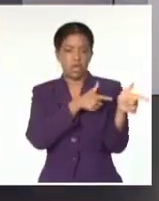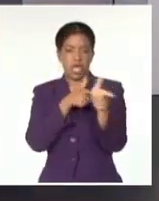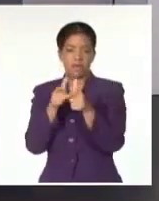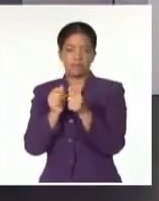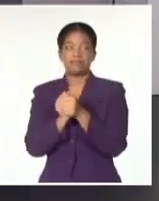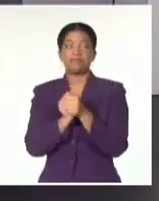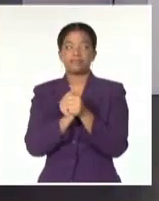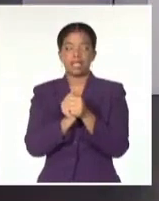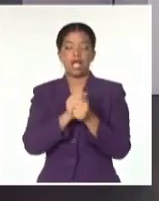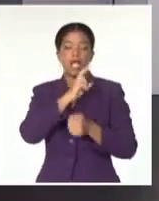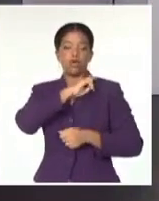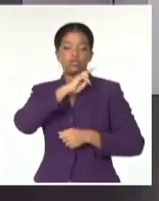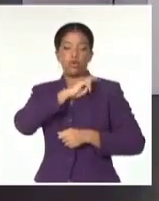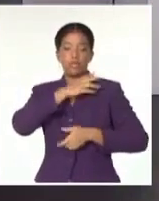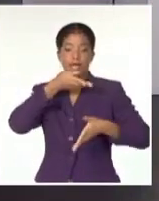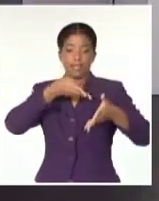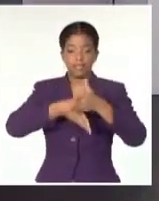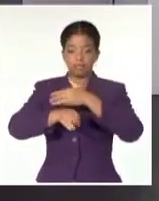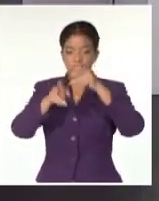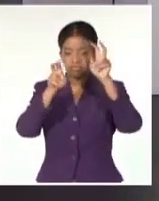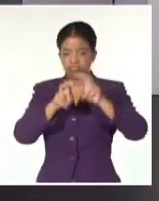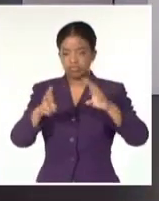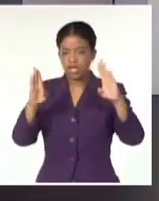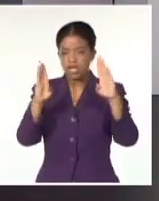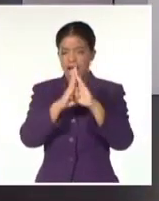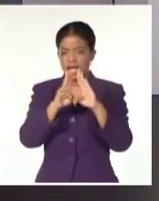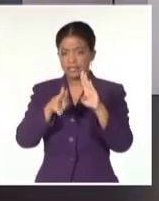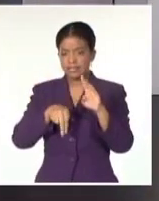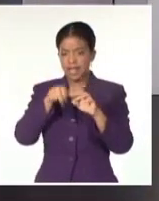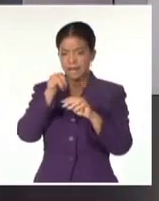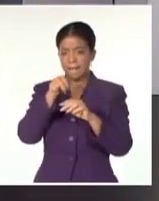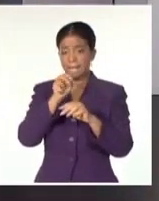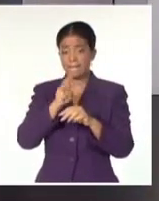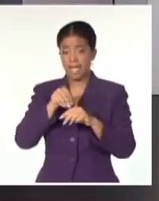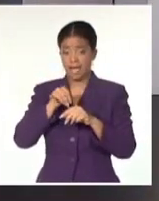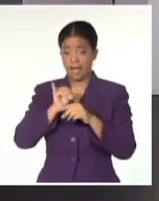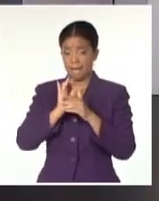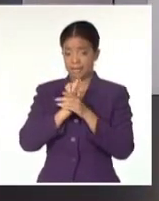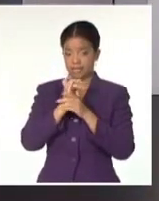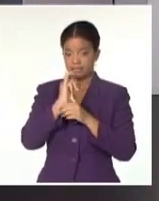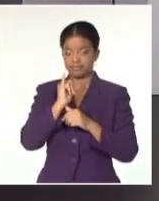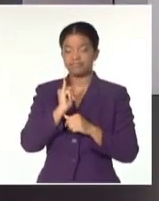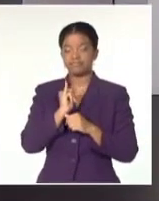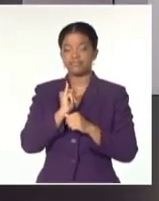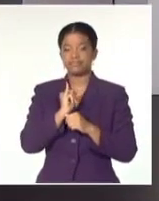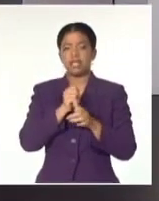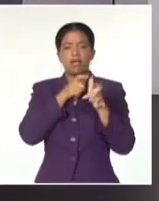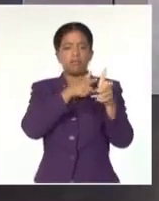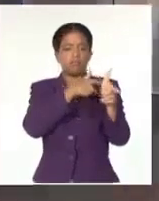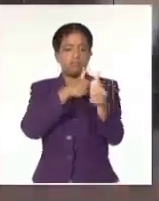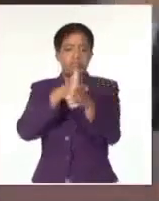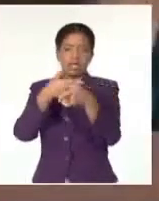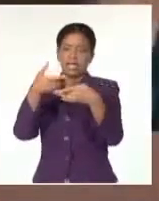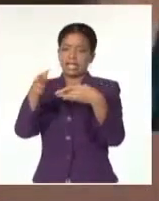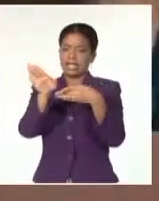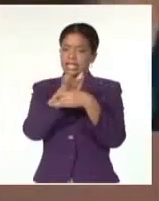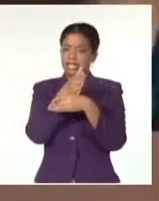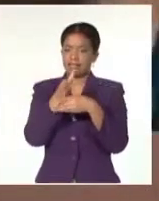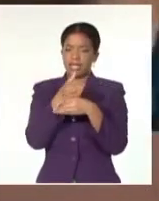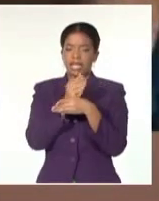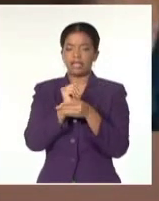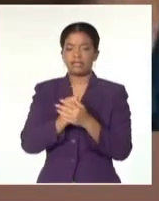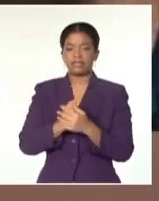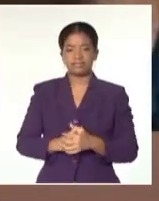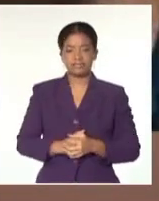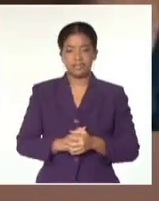autoridades allanaron su apartamento en el norte de Miami y también encontraron esto que les traigo. Una ametralladora M11, dos fusiles Colar 15,